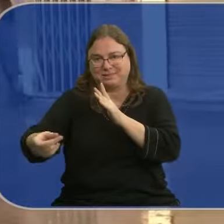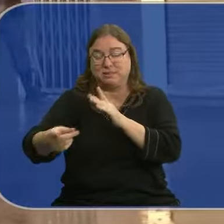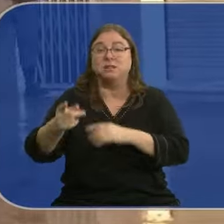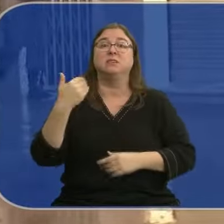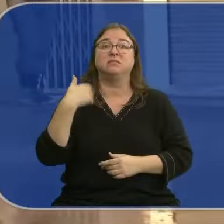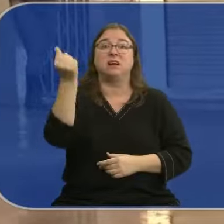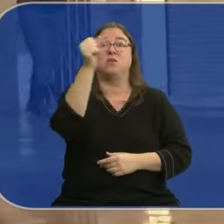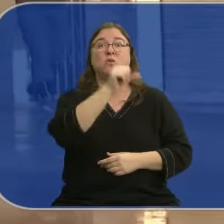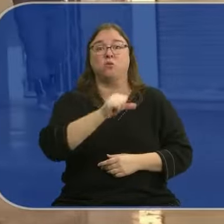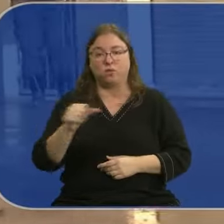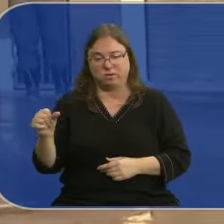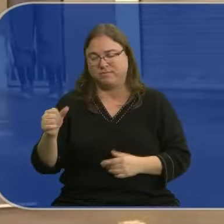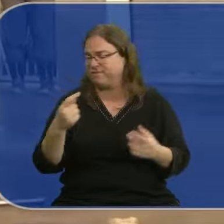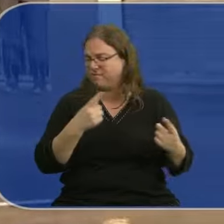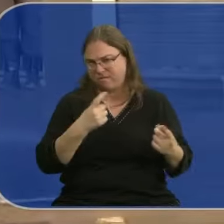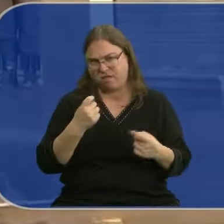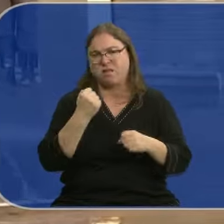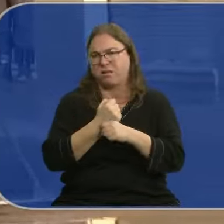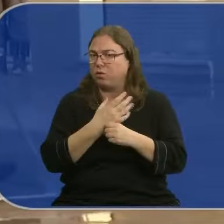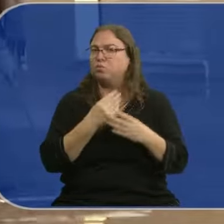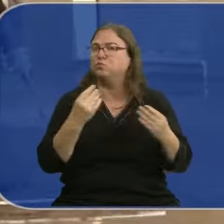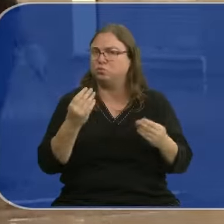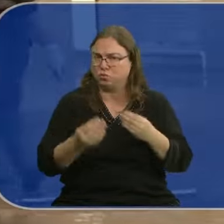semana después queda mucho trabajo por hacer.